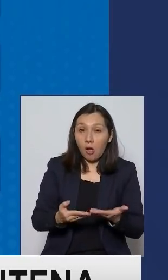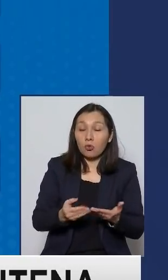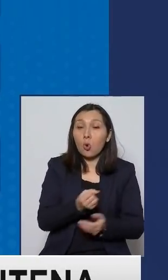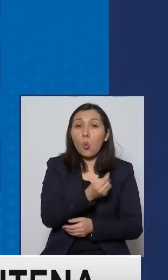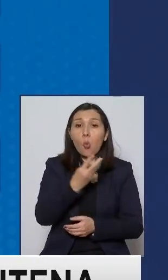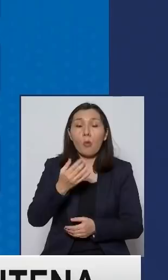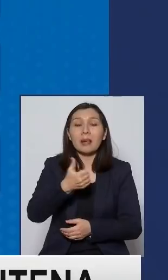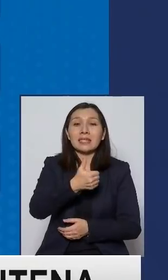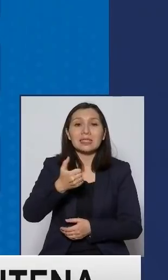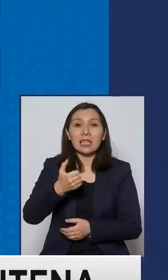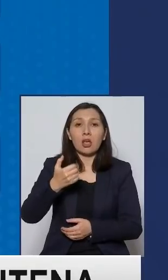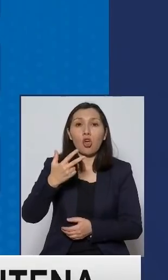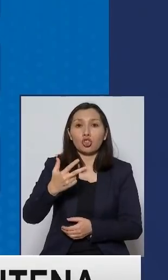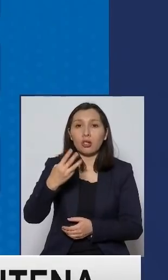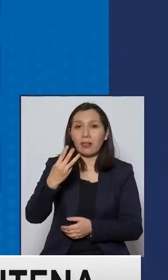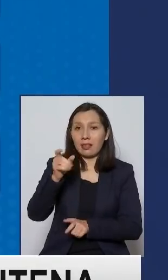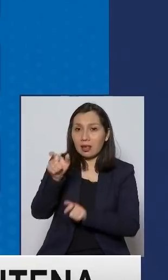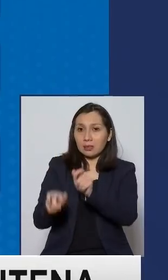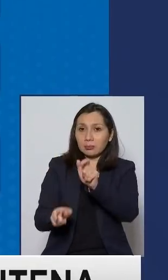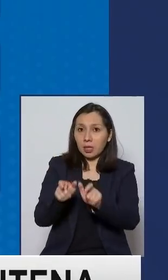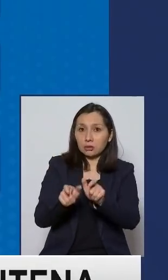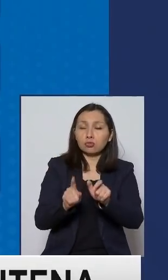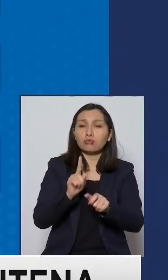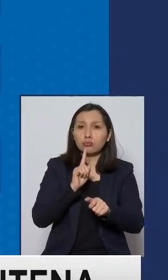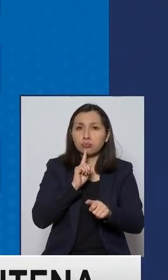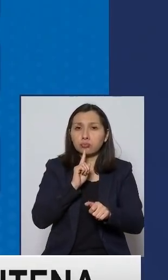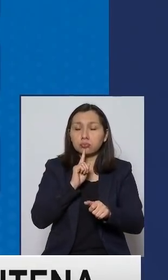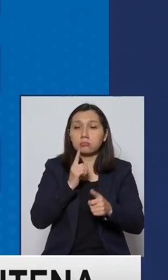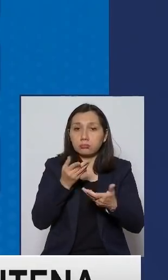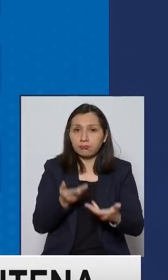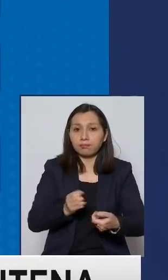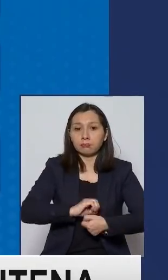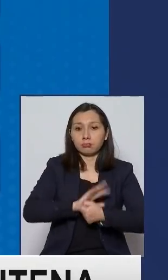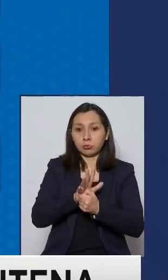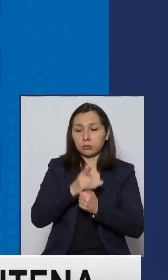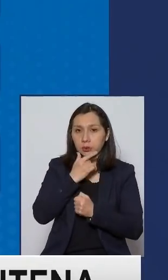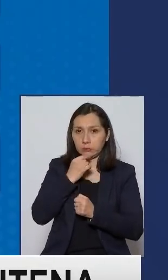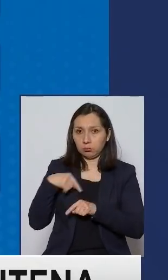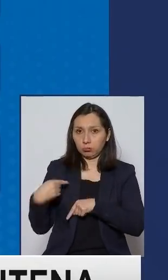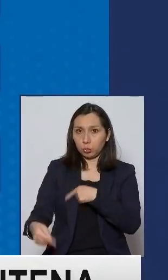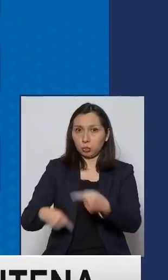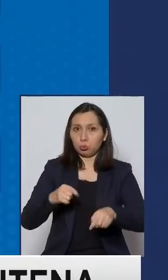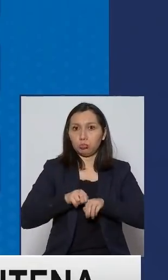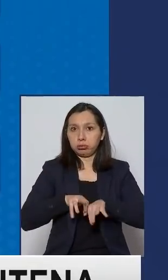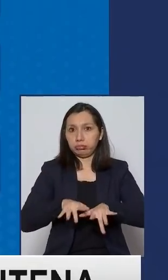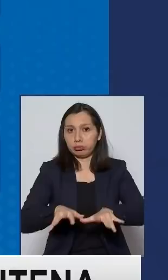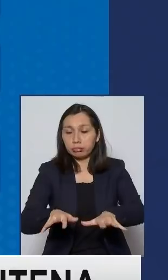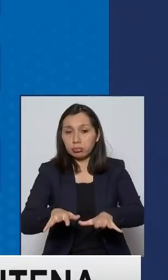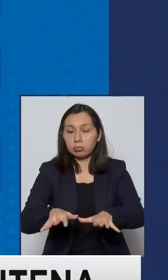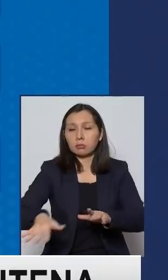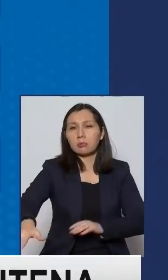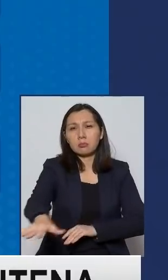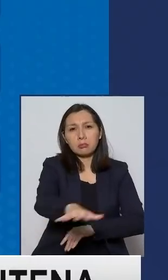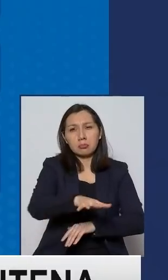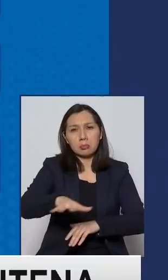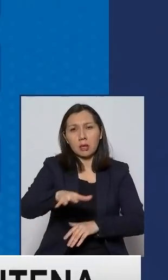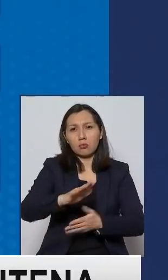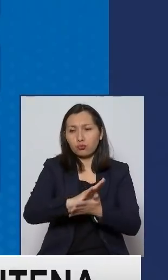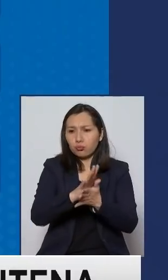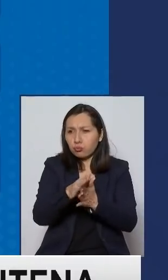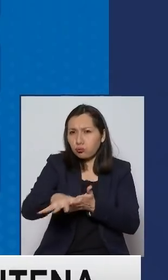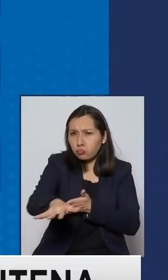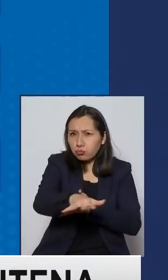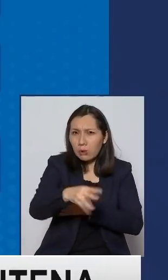683 personas como casos activos contagiantes para una población de